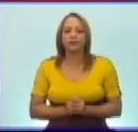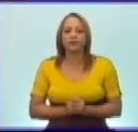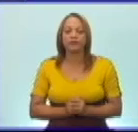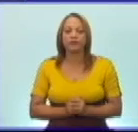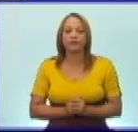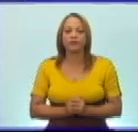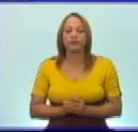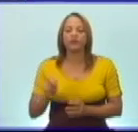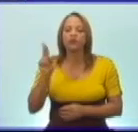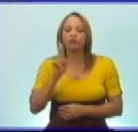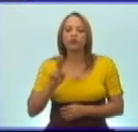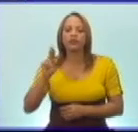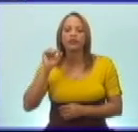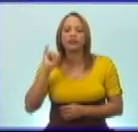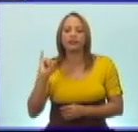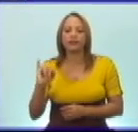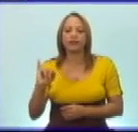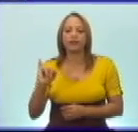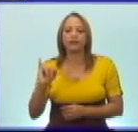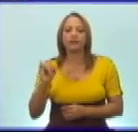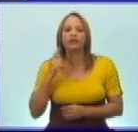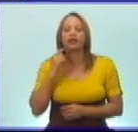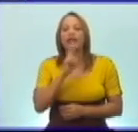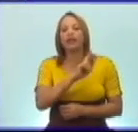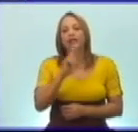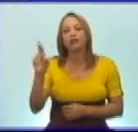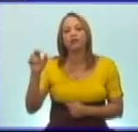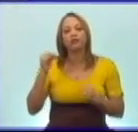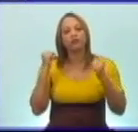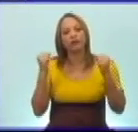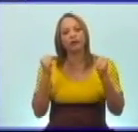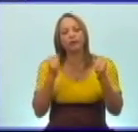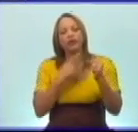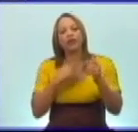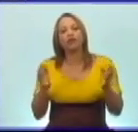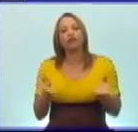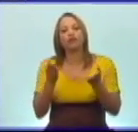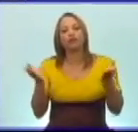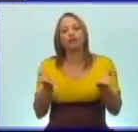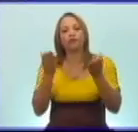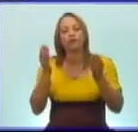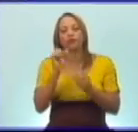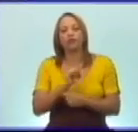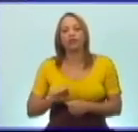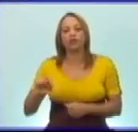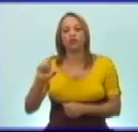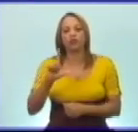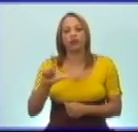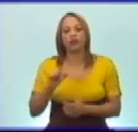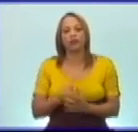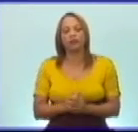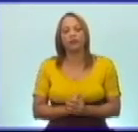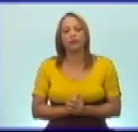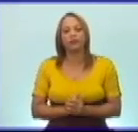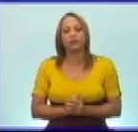Unidad número 6. La revolución en el poder y la construcción del socialismo.